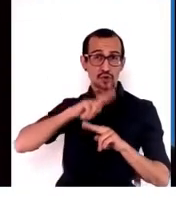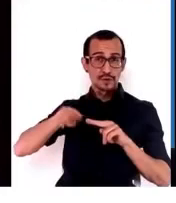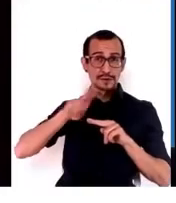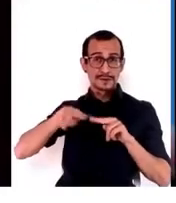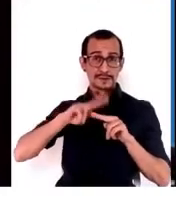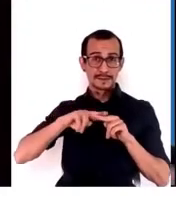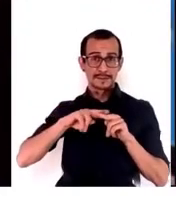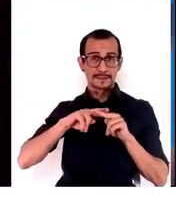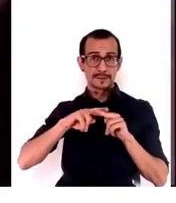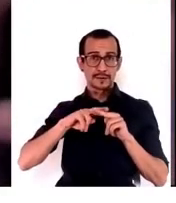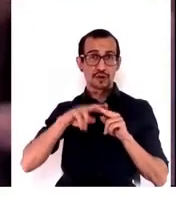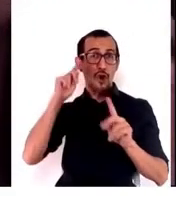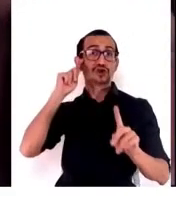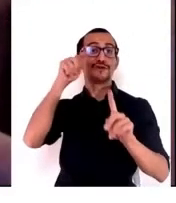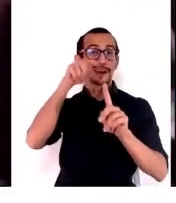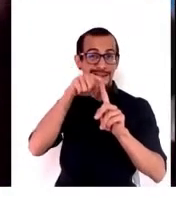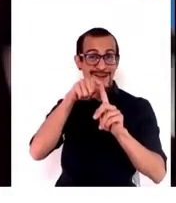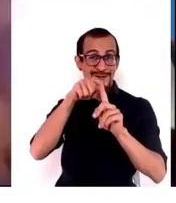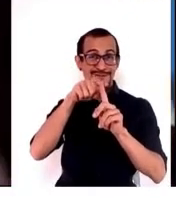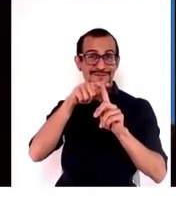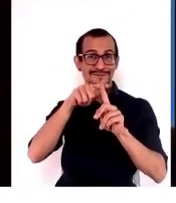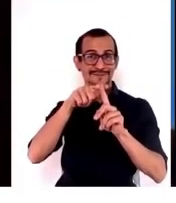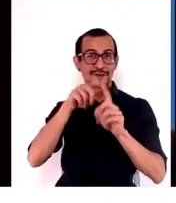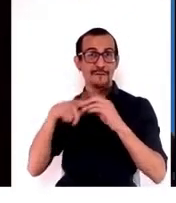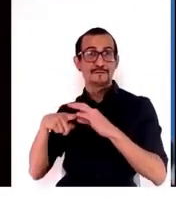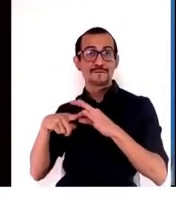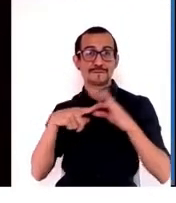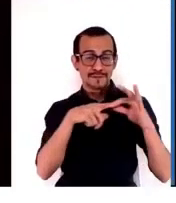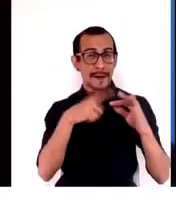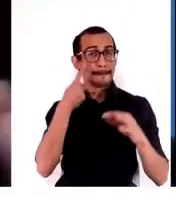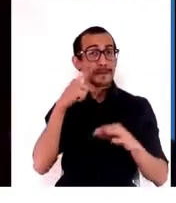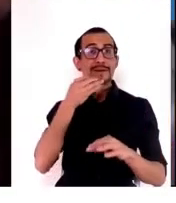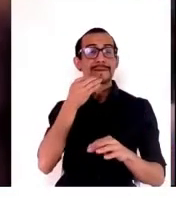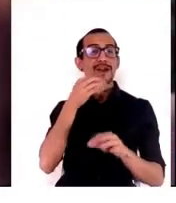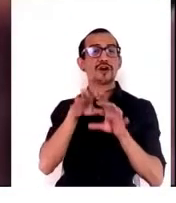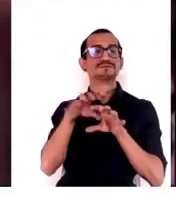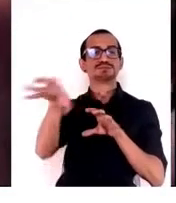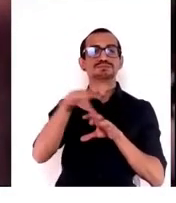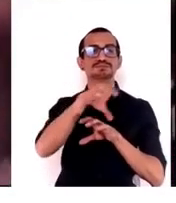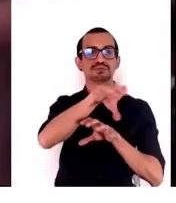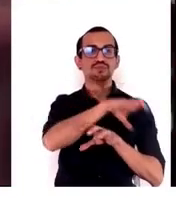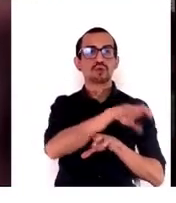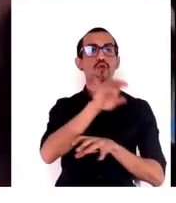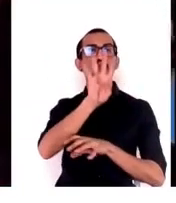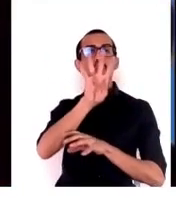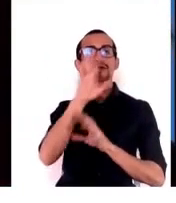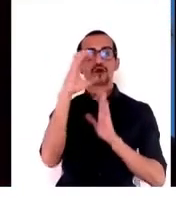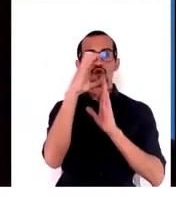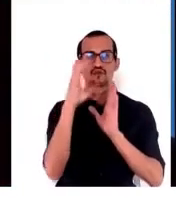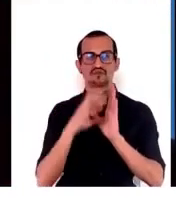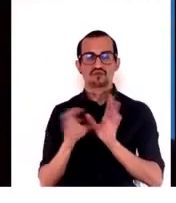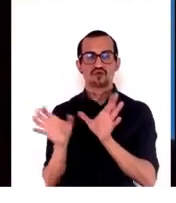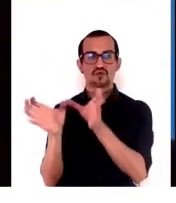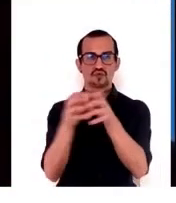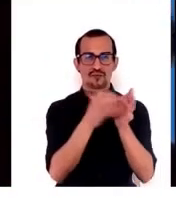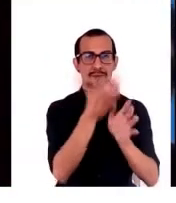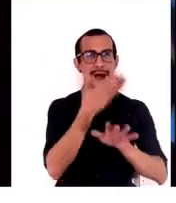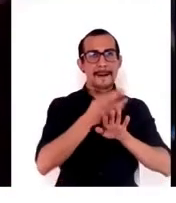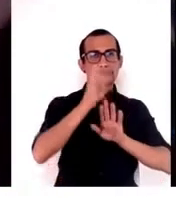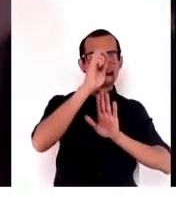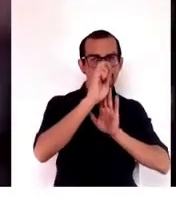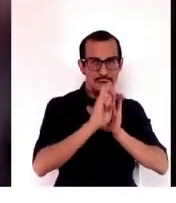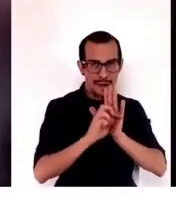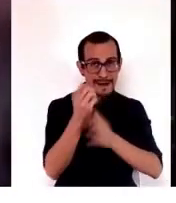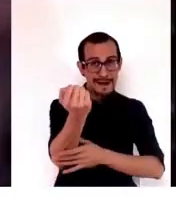SDGs, pero también lo hemos dividido en cuatro categorías. Tenemos programas que van a ayudarnos para